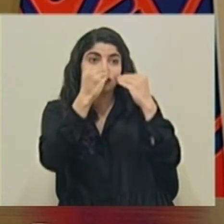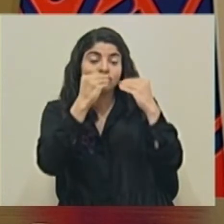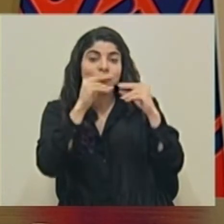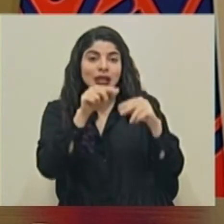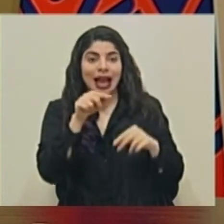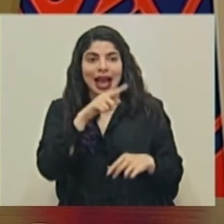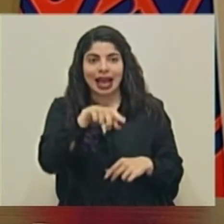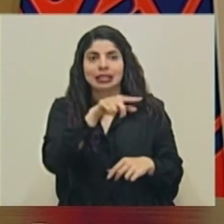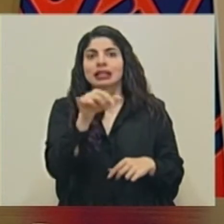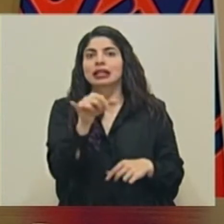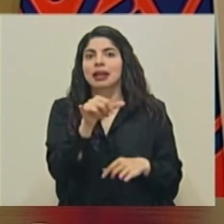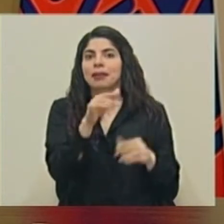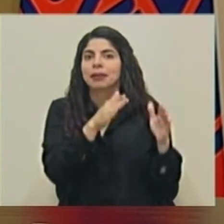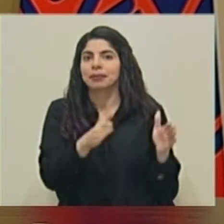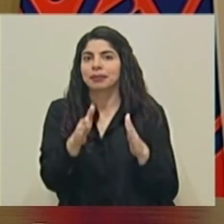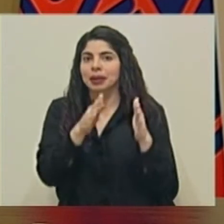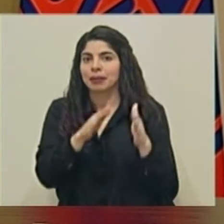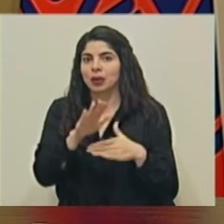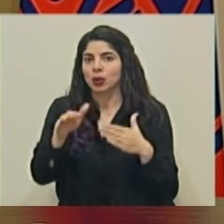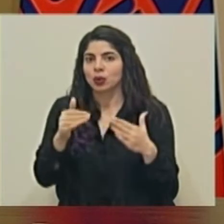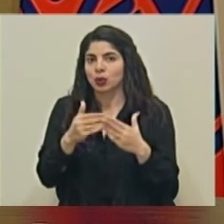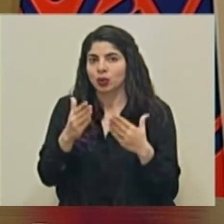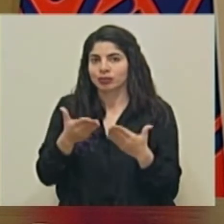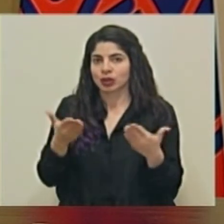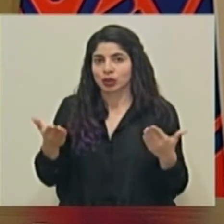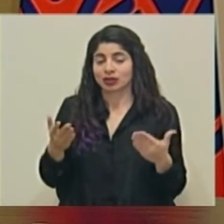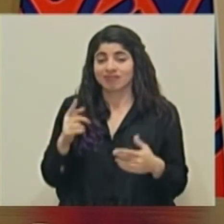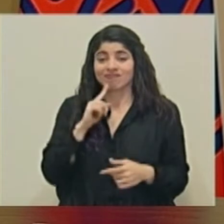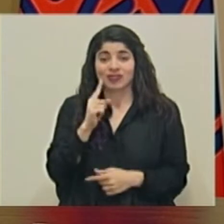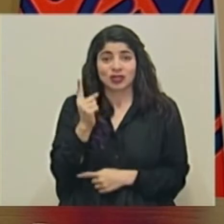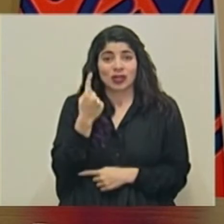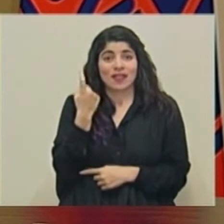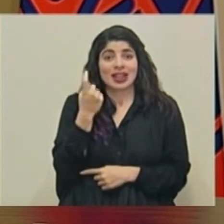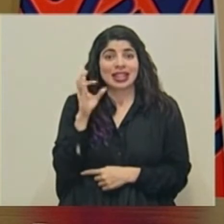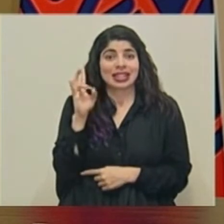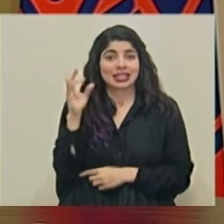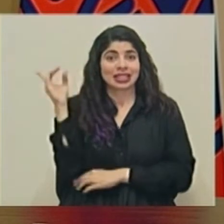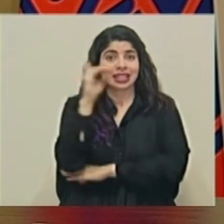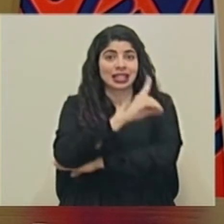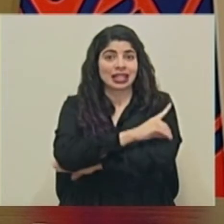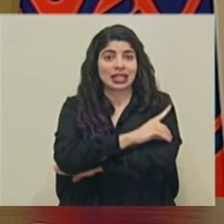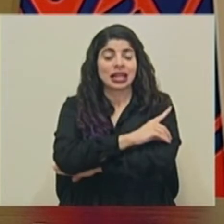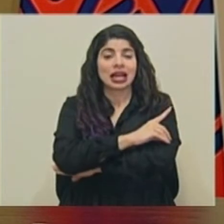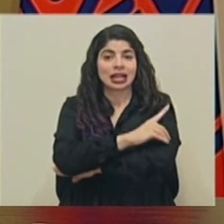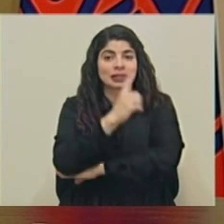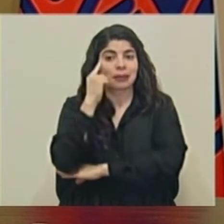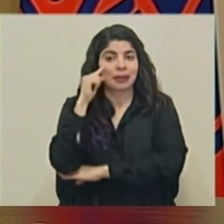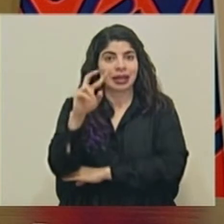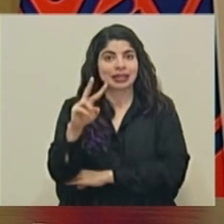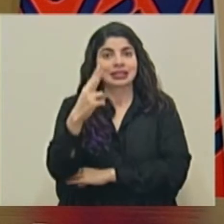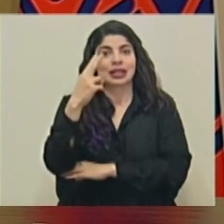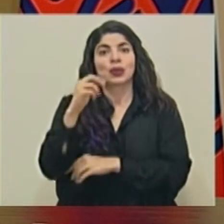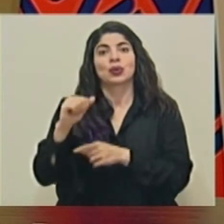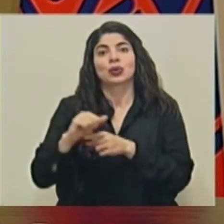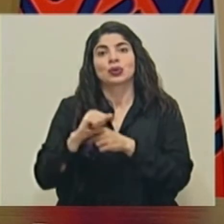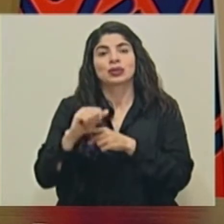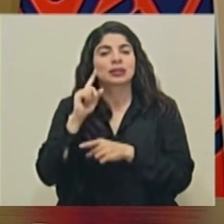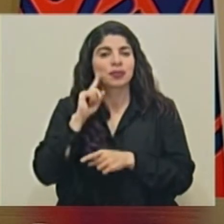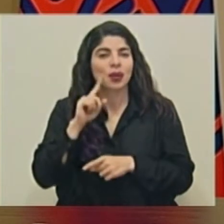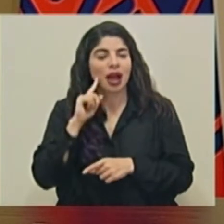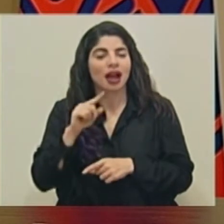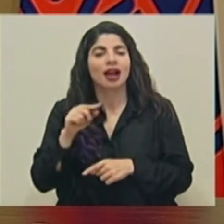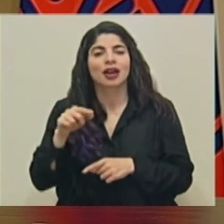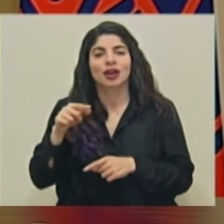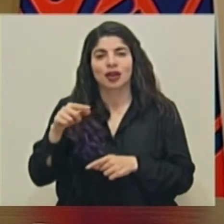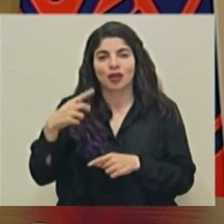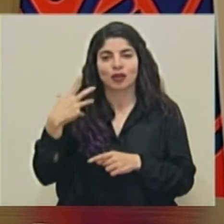preparen todos estos elementos. Así que faltan solamente siete días para ese segundo simulacro de evacuación, en este